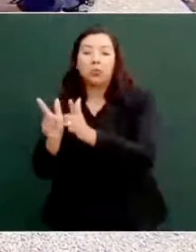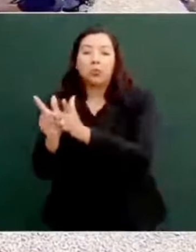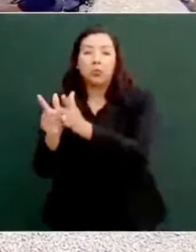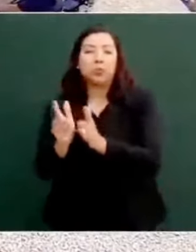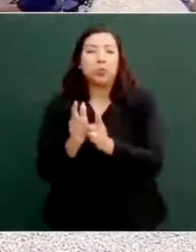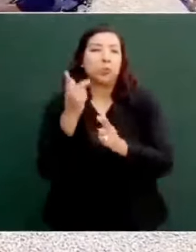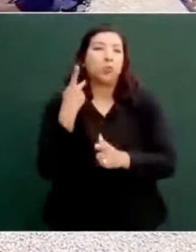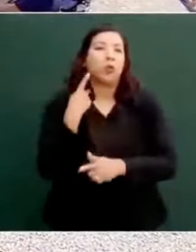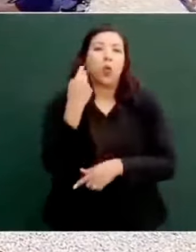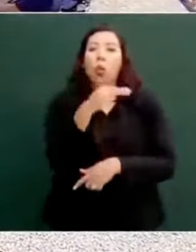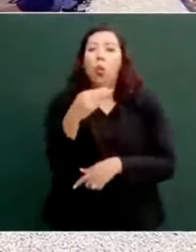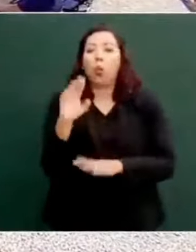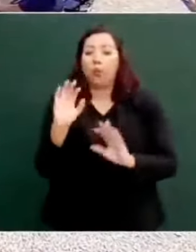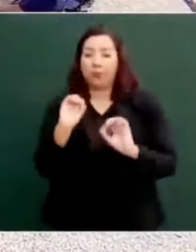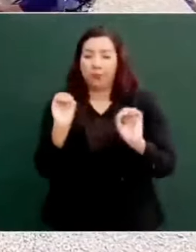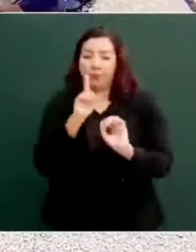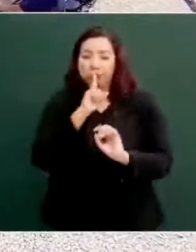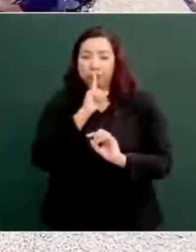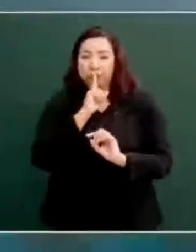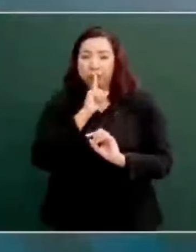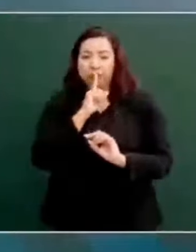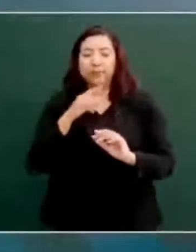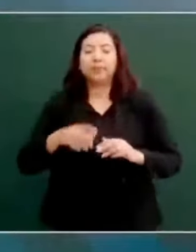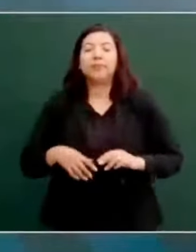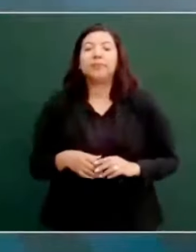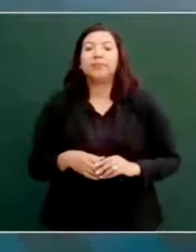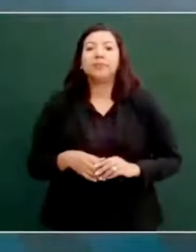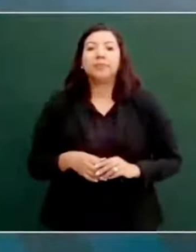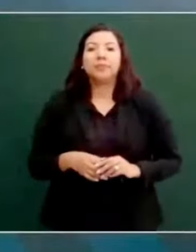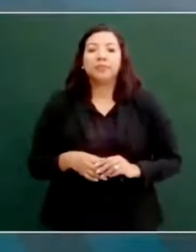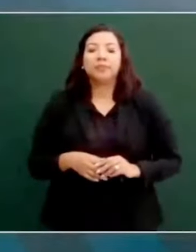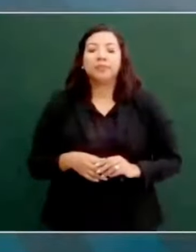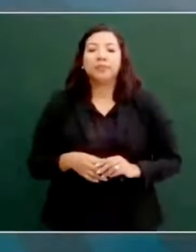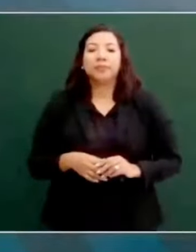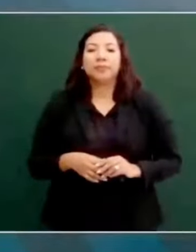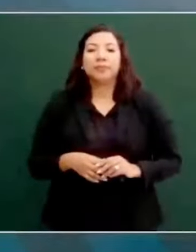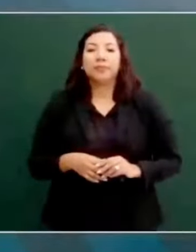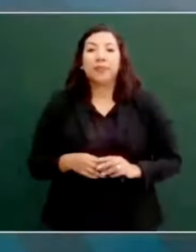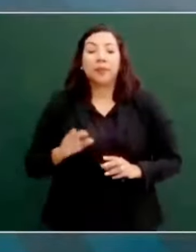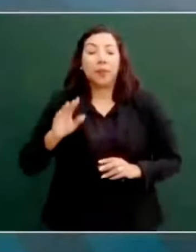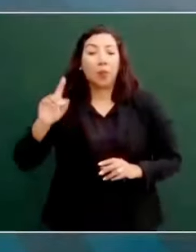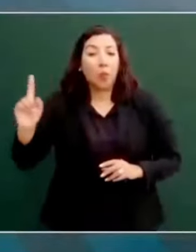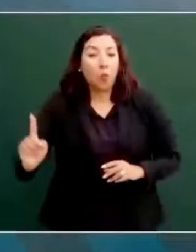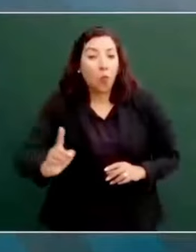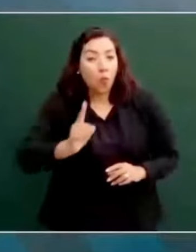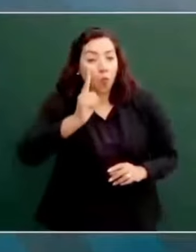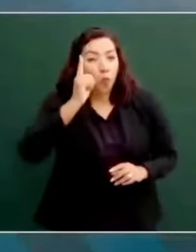el más conservador,